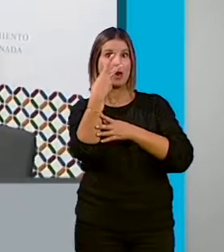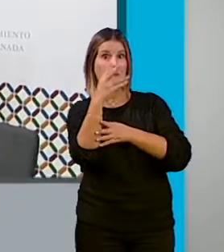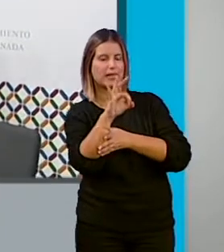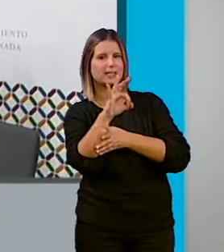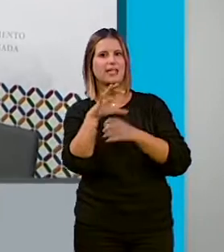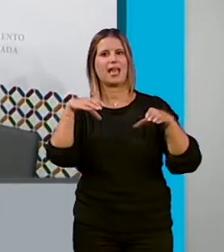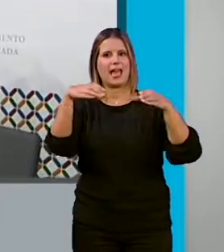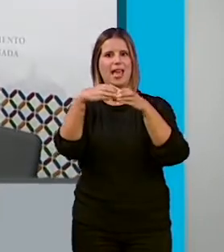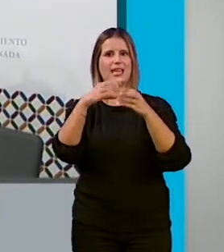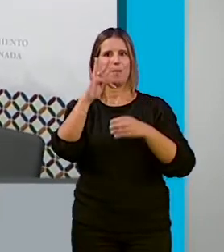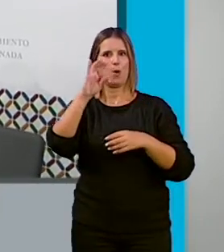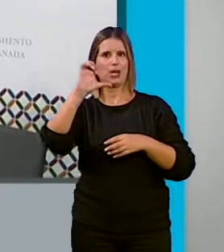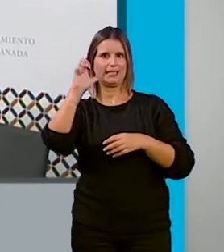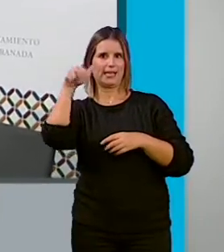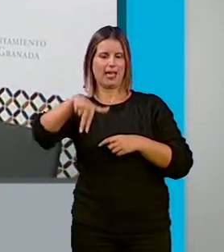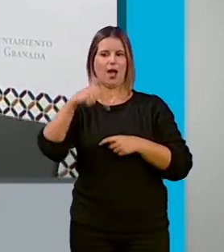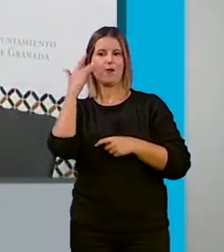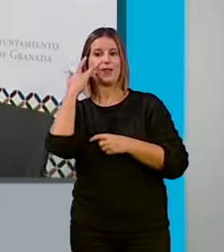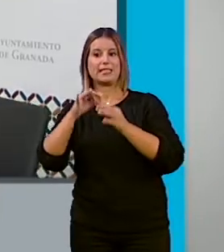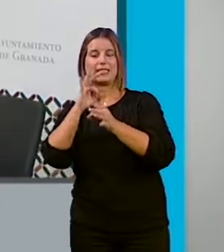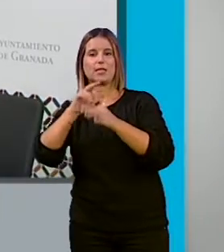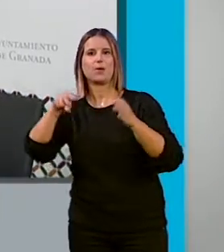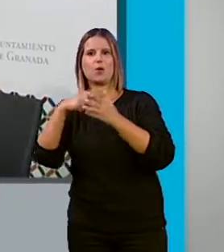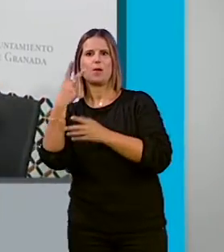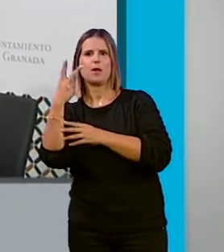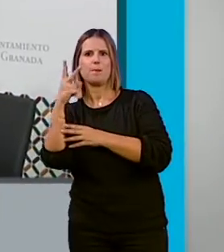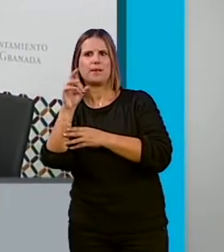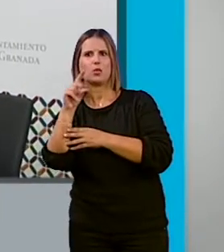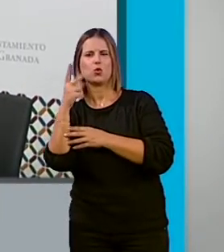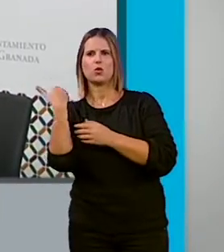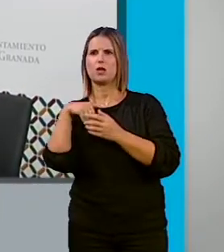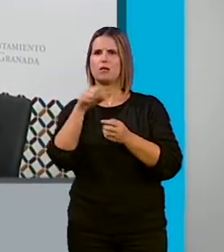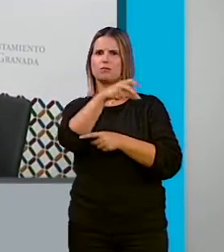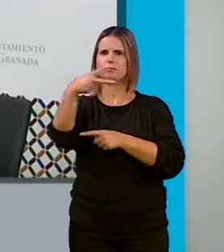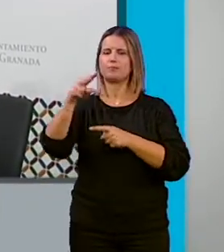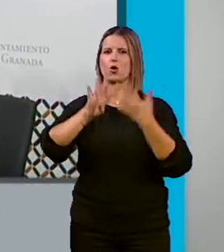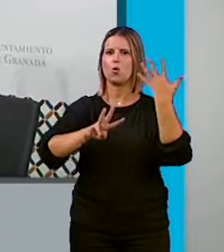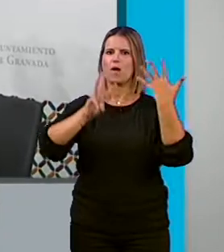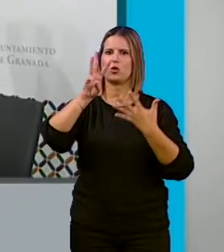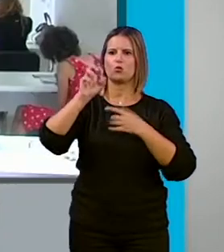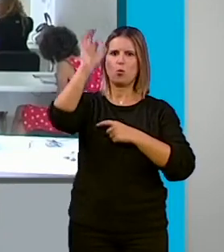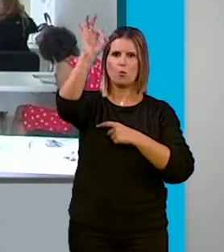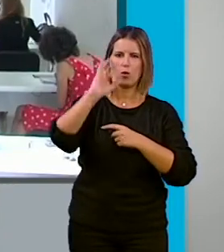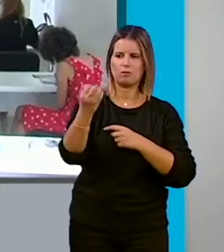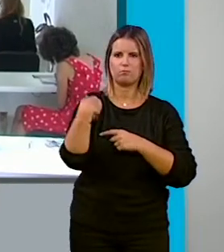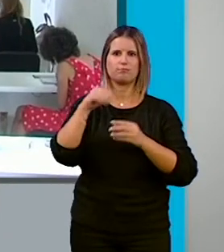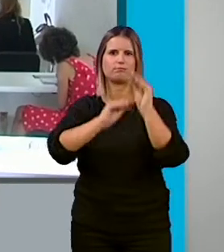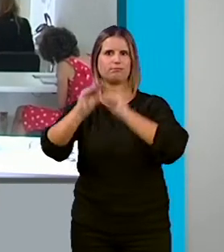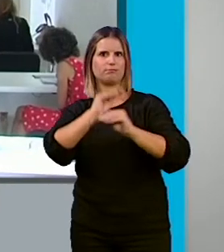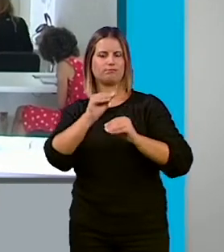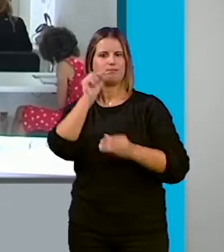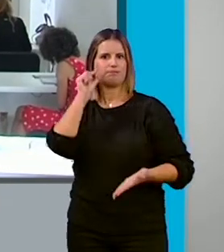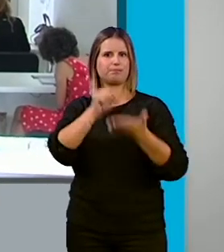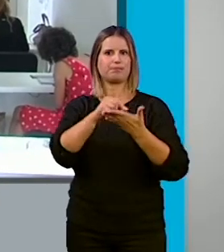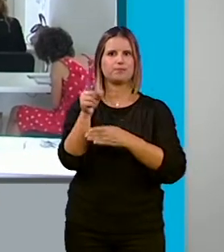el equipo TEAM y a fecha de septiembre de 2021 se han resuelto más del 98% de las resoluciones, aumentando su eficacia